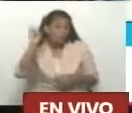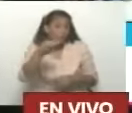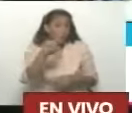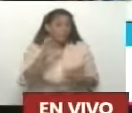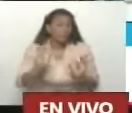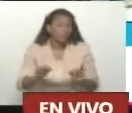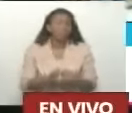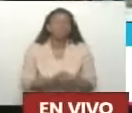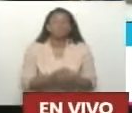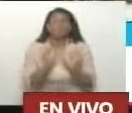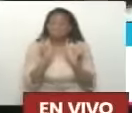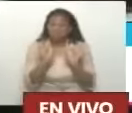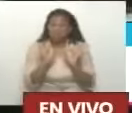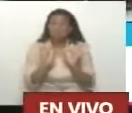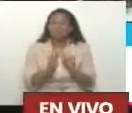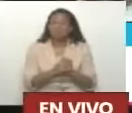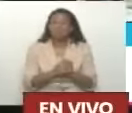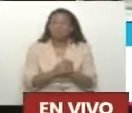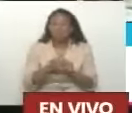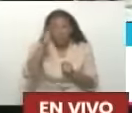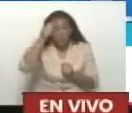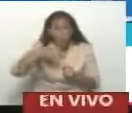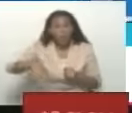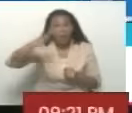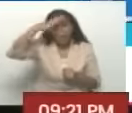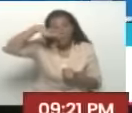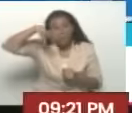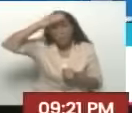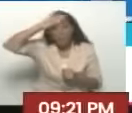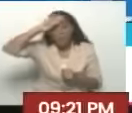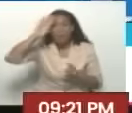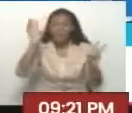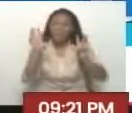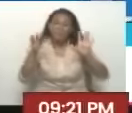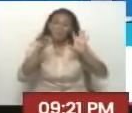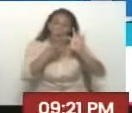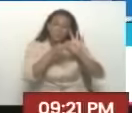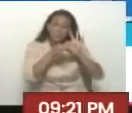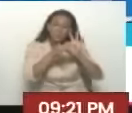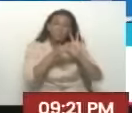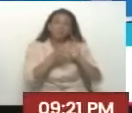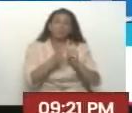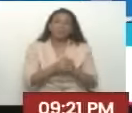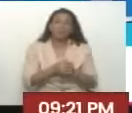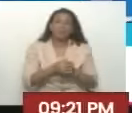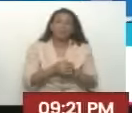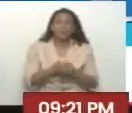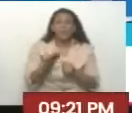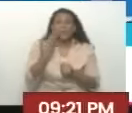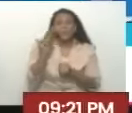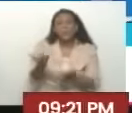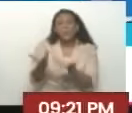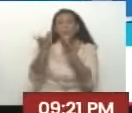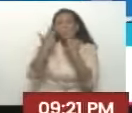Para que ustedes vean cómo estamos unidos. El pueblo de Cuba y el pueblo de Venezuela. ¿Qué me dice Magali?